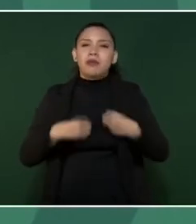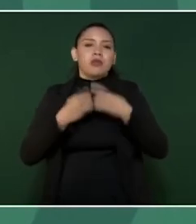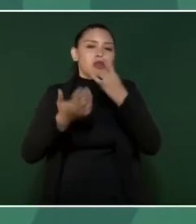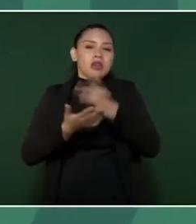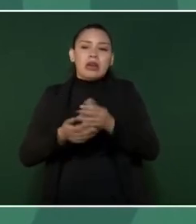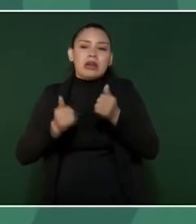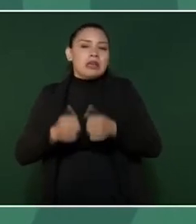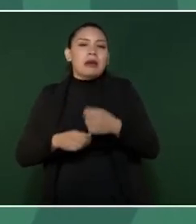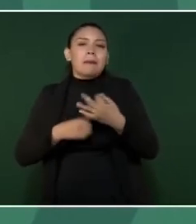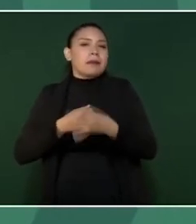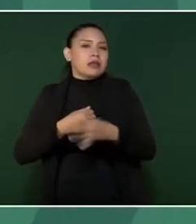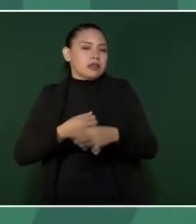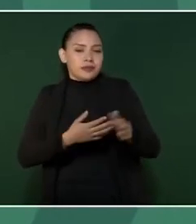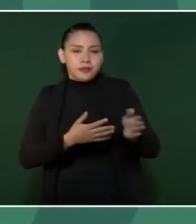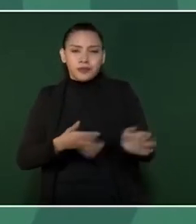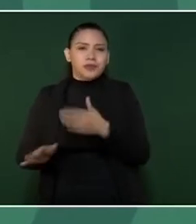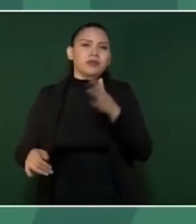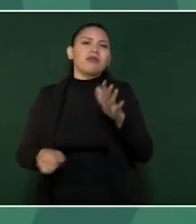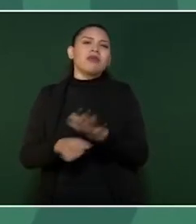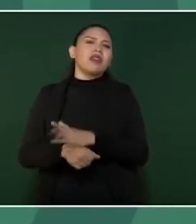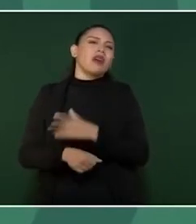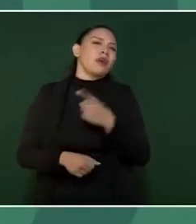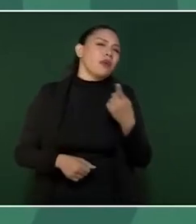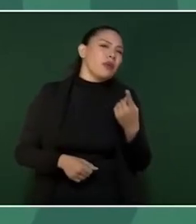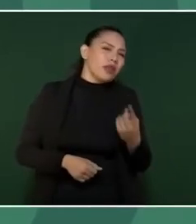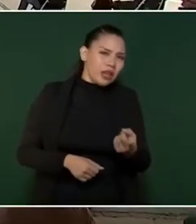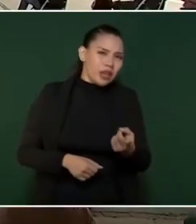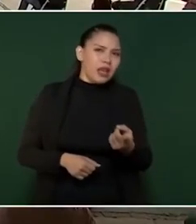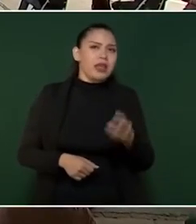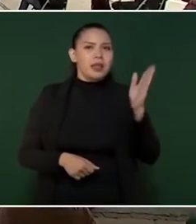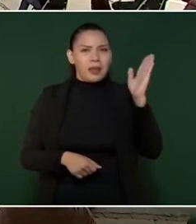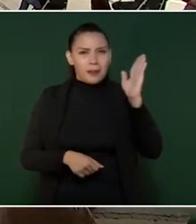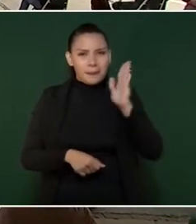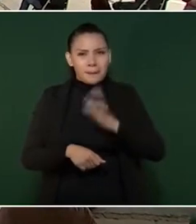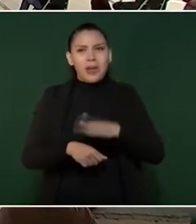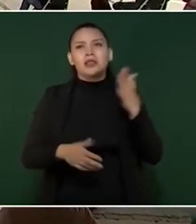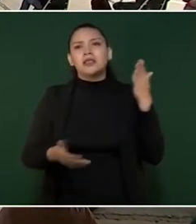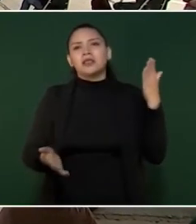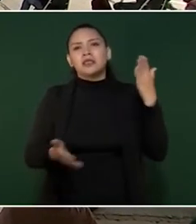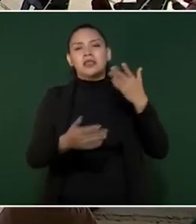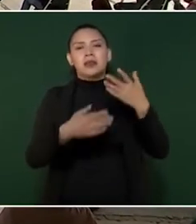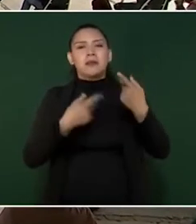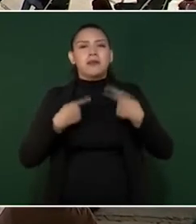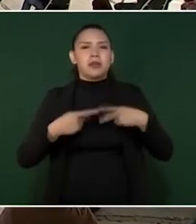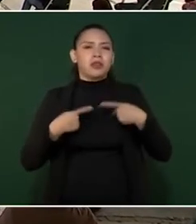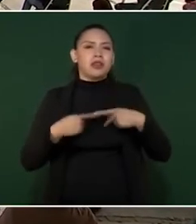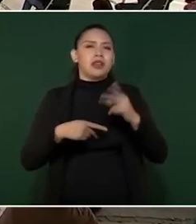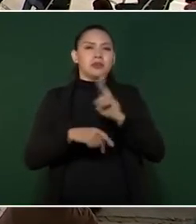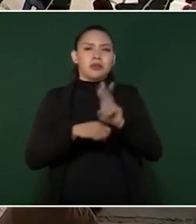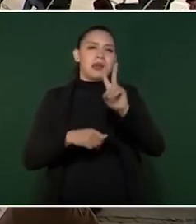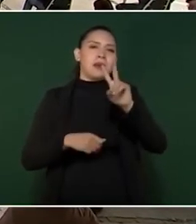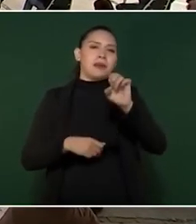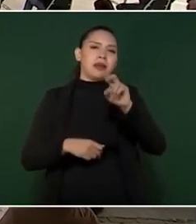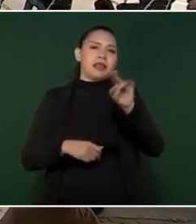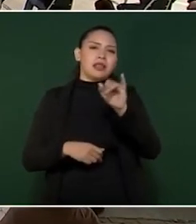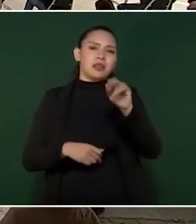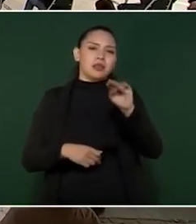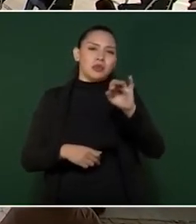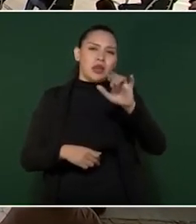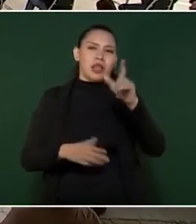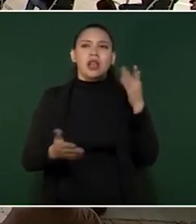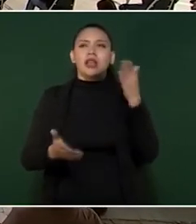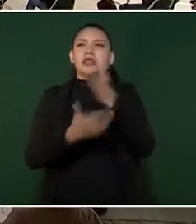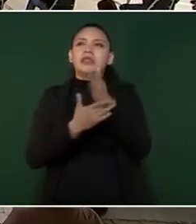pasando? ¿Por qué hay venezolanos que regresaron a la frontera entre el día 12 de octubre y el día de hoy? ¿Y cuántos son? ¿Por qué? Porque están